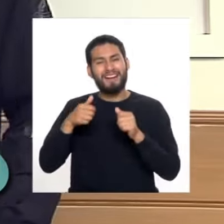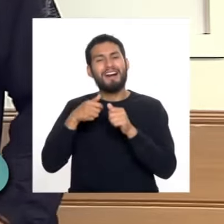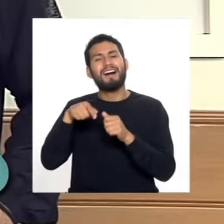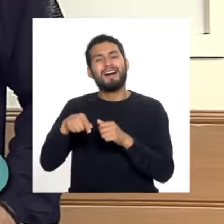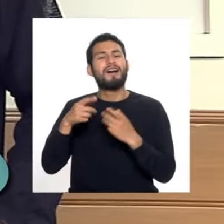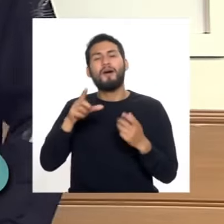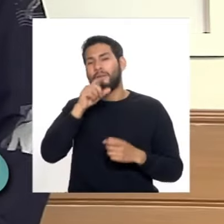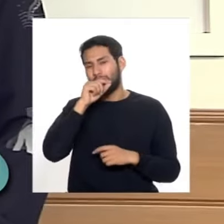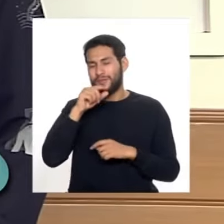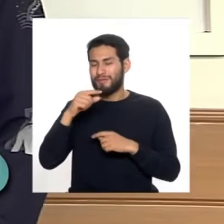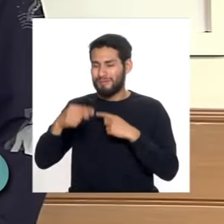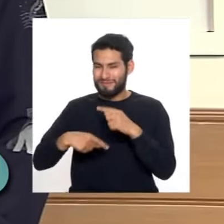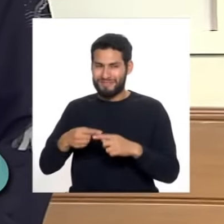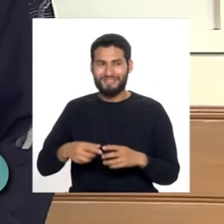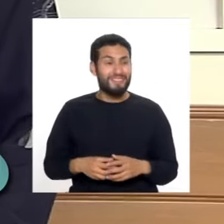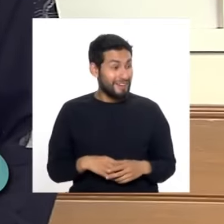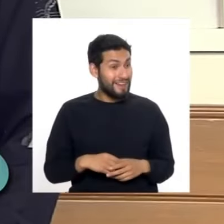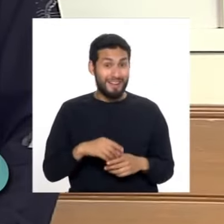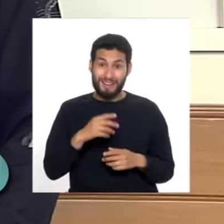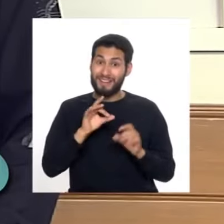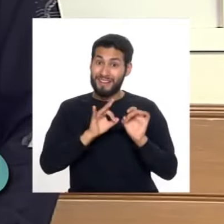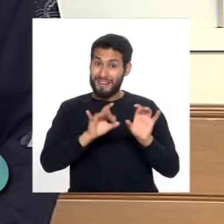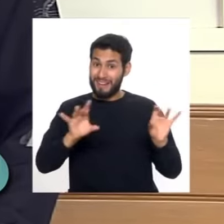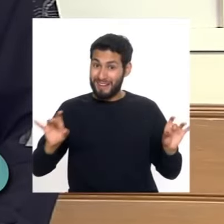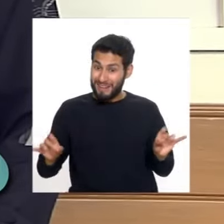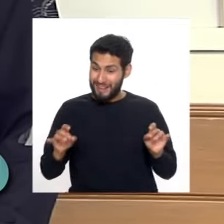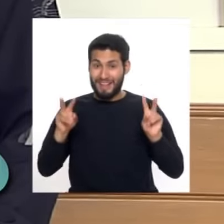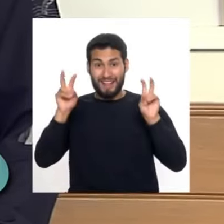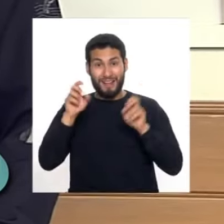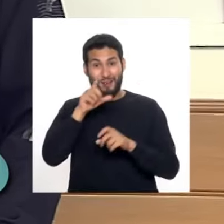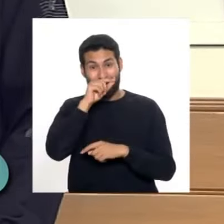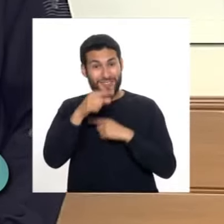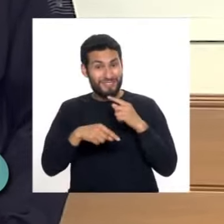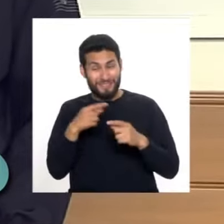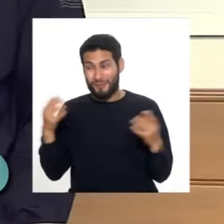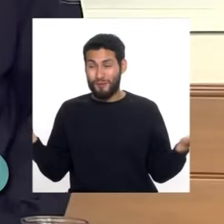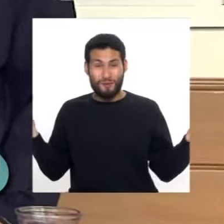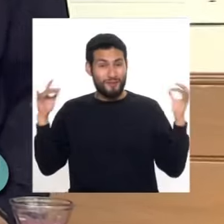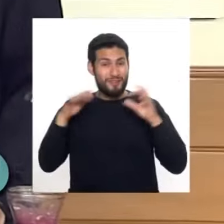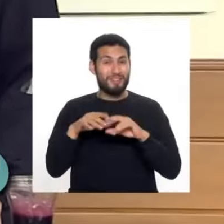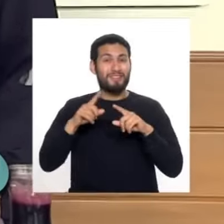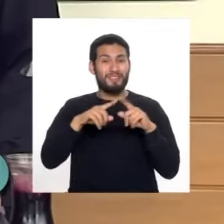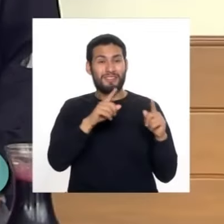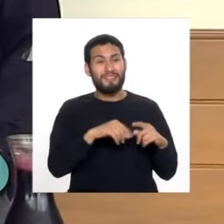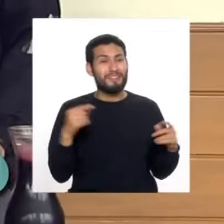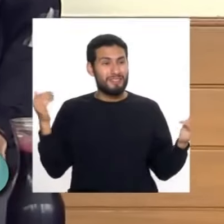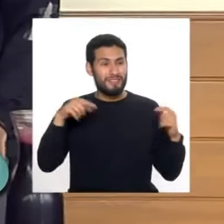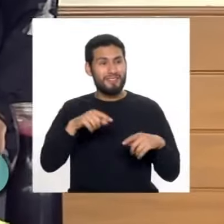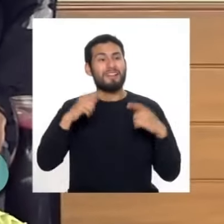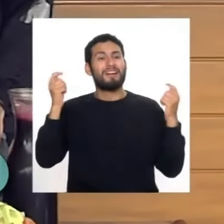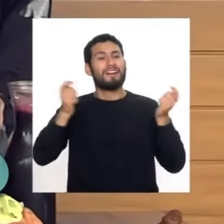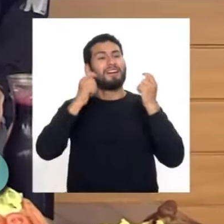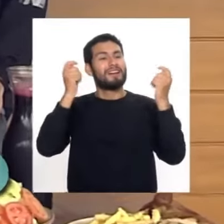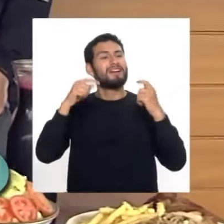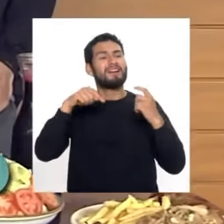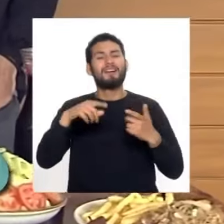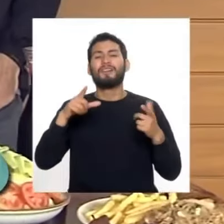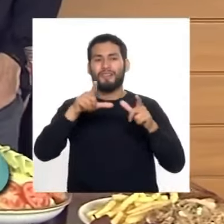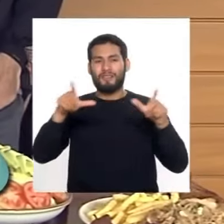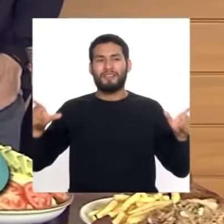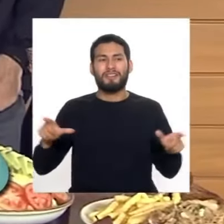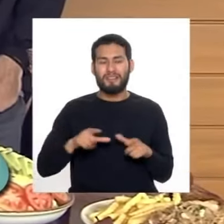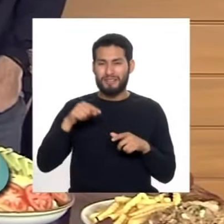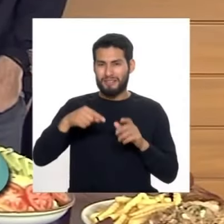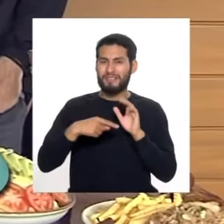Más de 42 platos distintos, son una gran cantidad de locales que se están juntando para este gran festival en el Parque de la